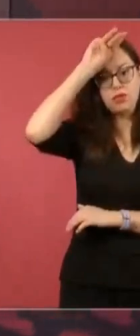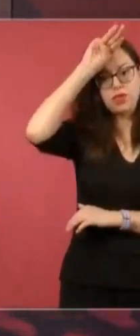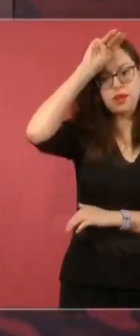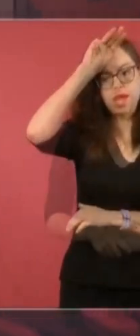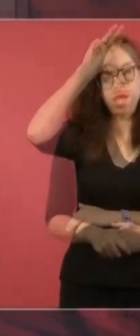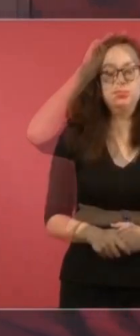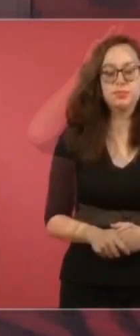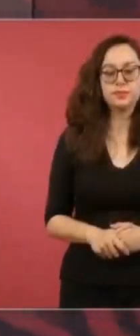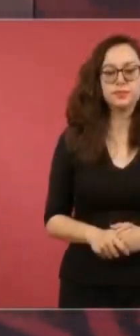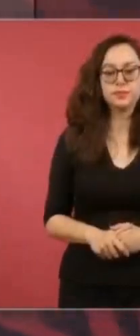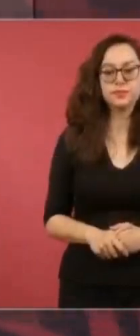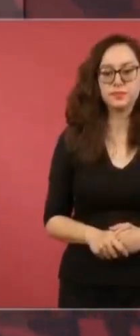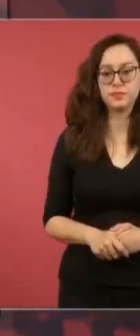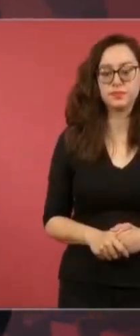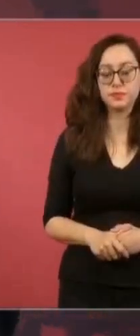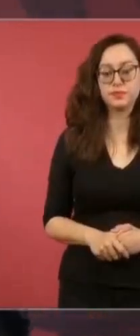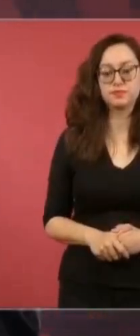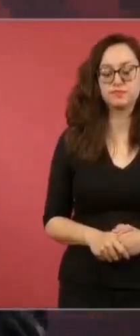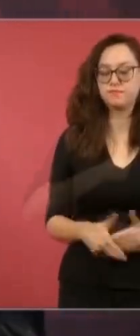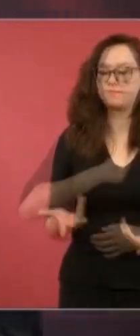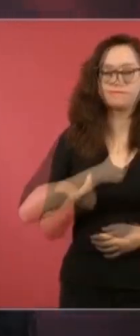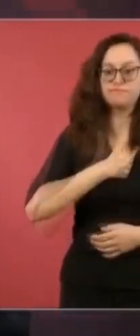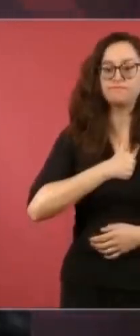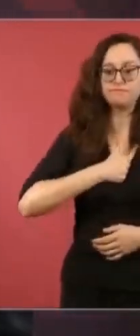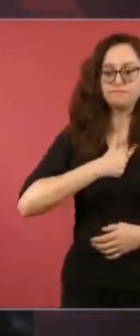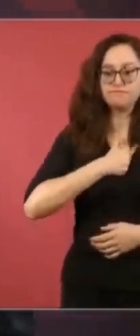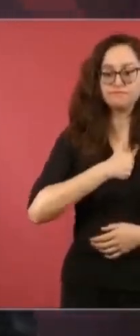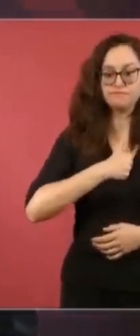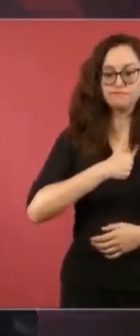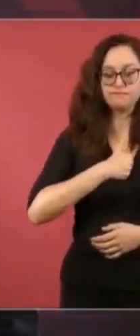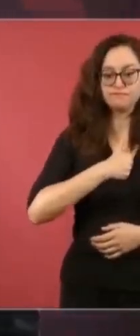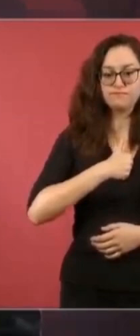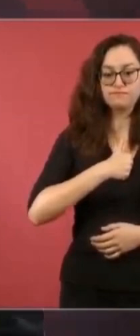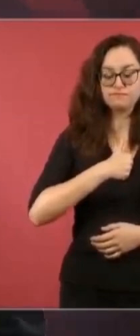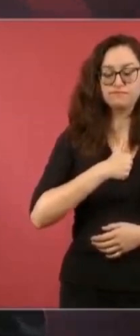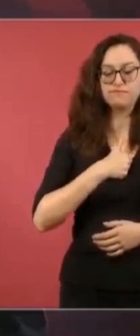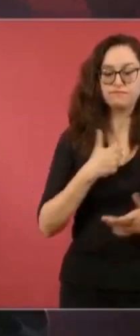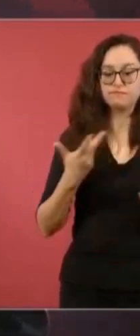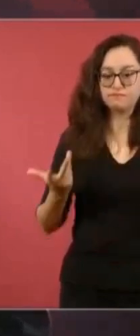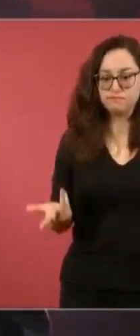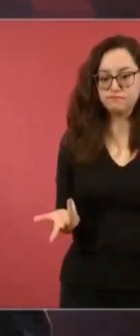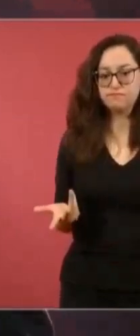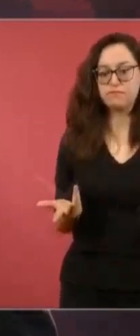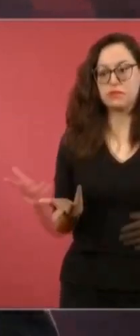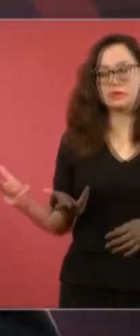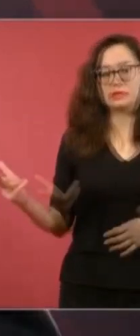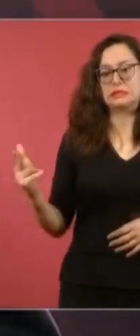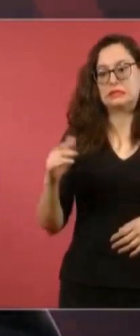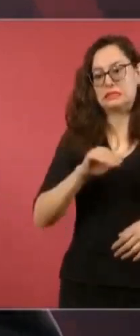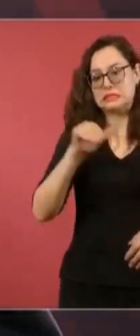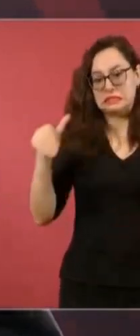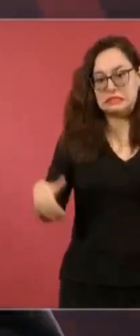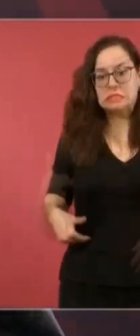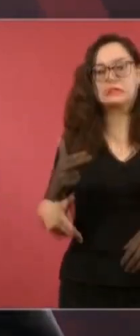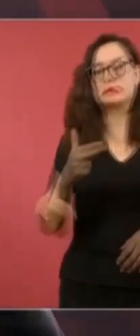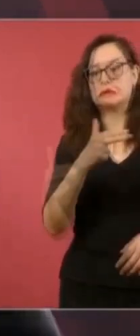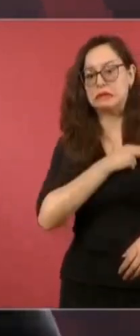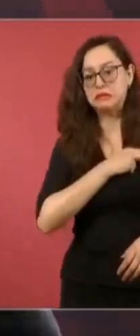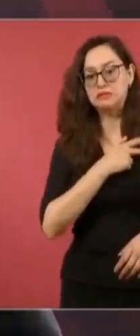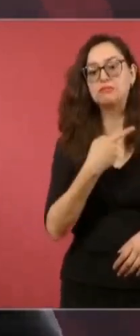que perdieron la vida hasta ahora y esperemos que ya